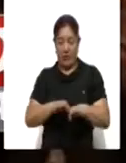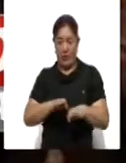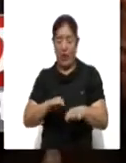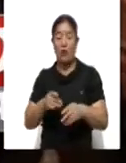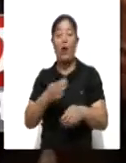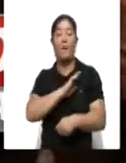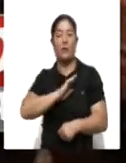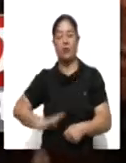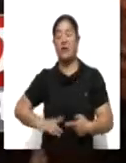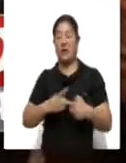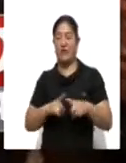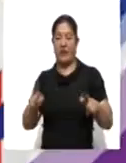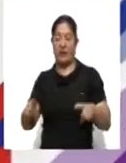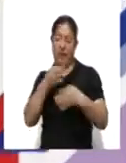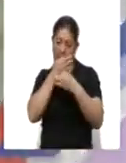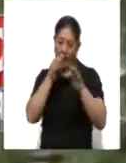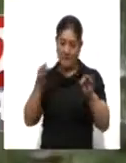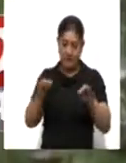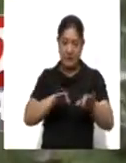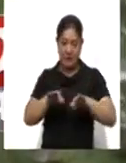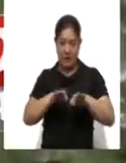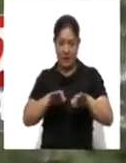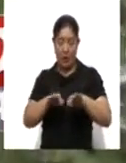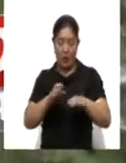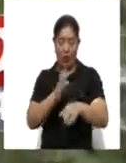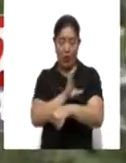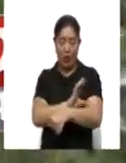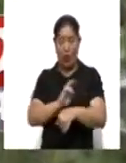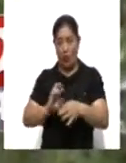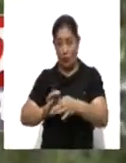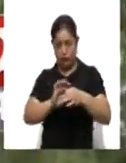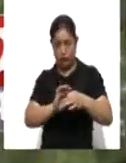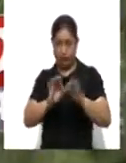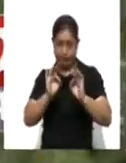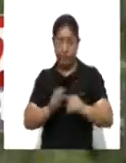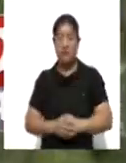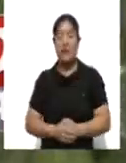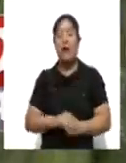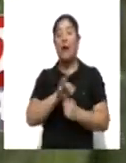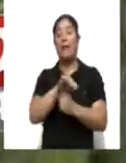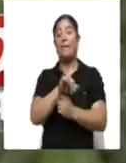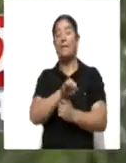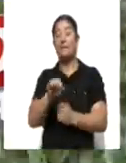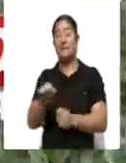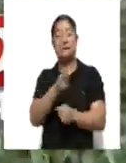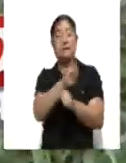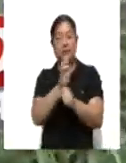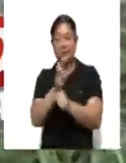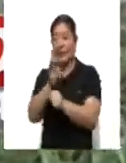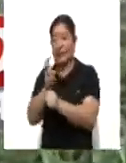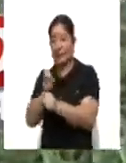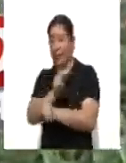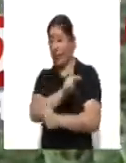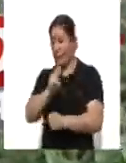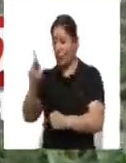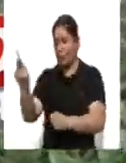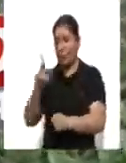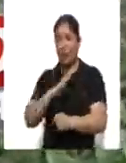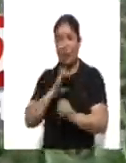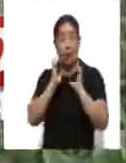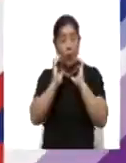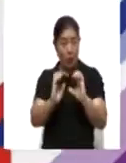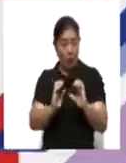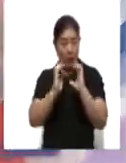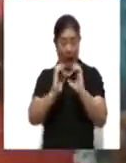importancia del trabajo coordinado. Exhorta el INSEC Tlaxcala a extremar cuidados a la salud por temporada de